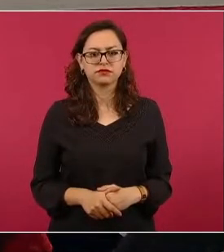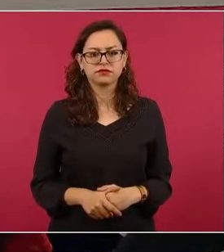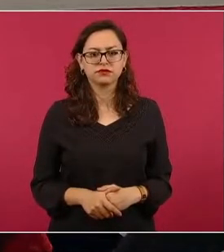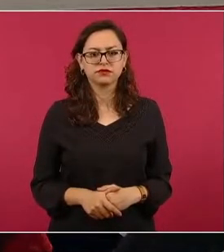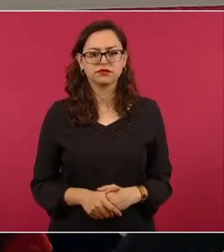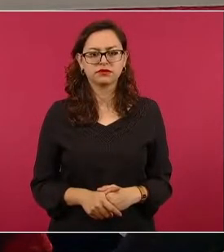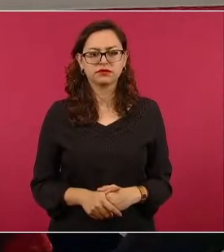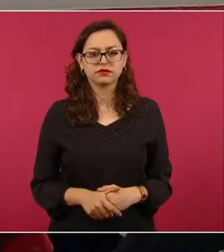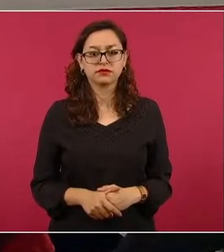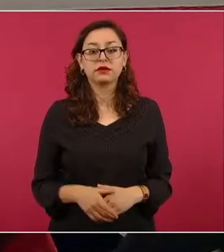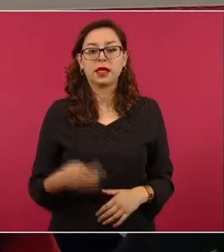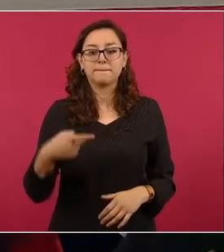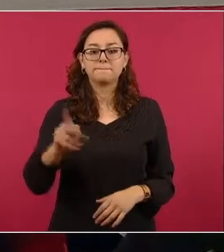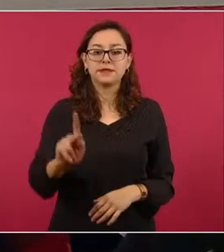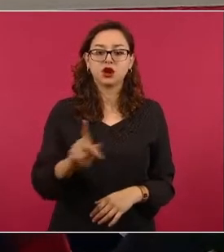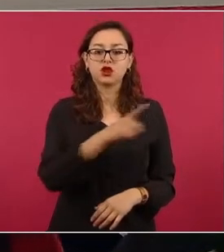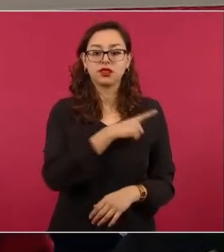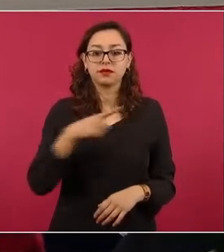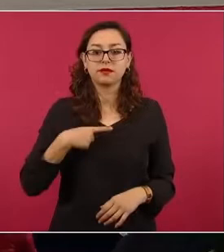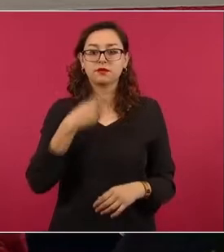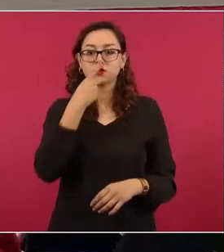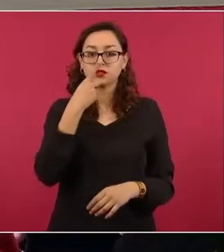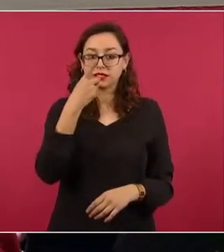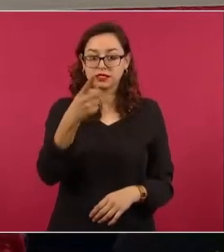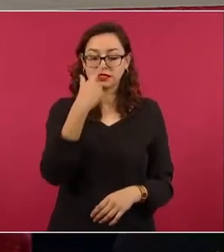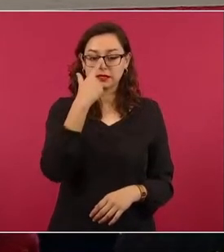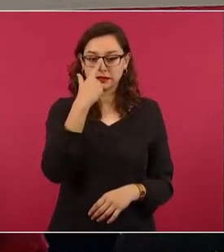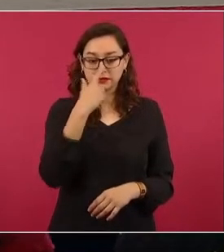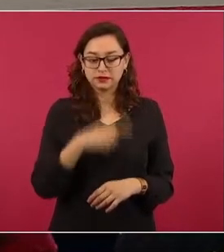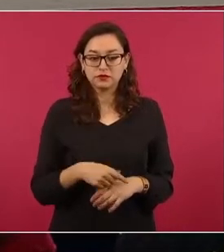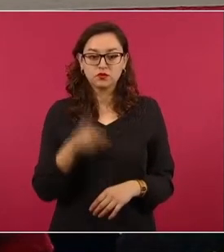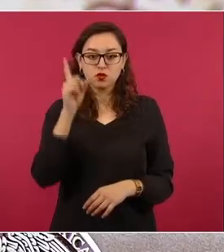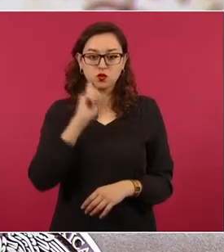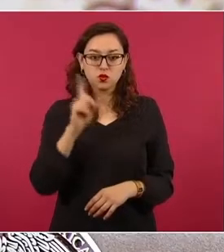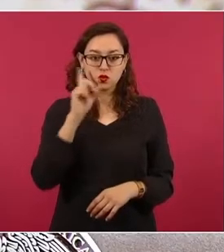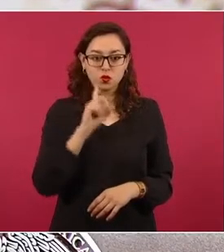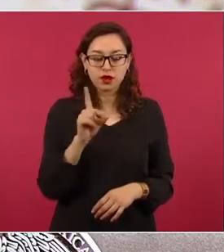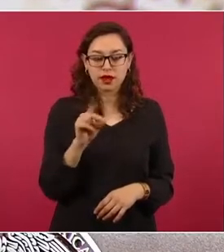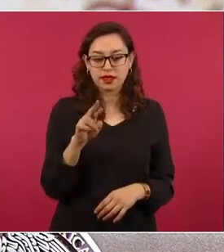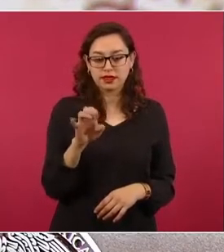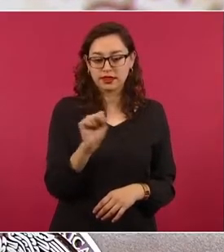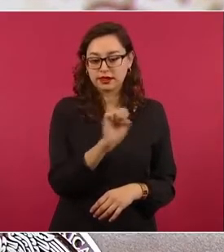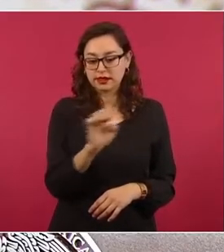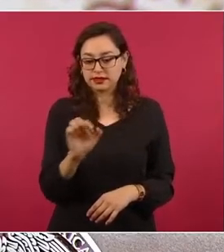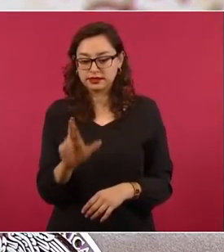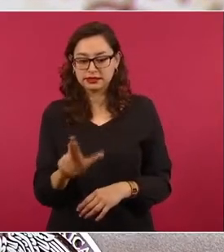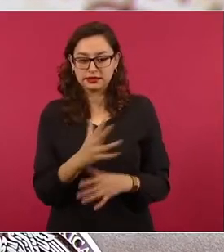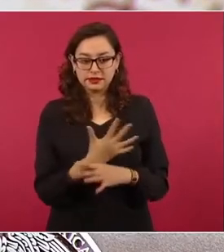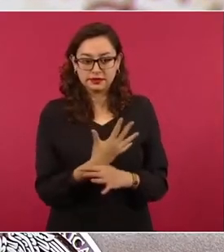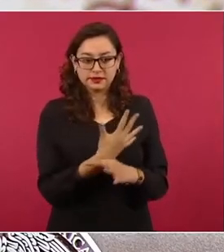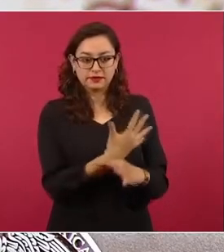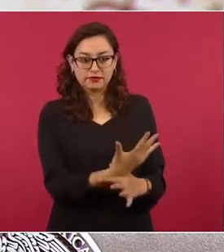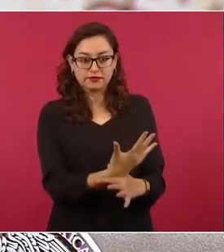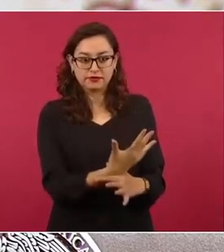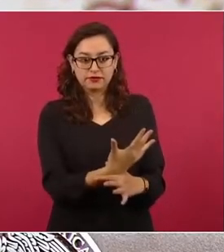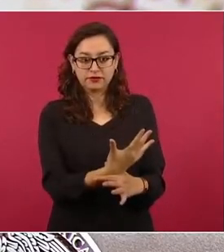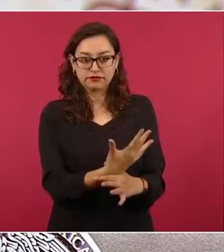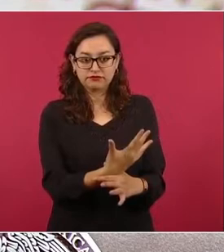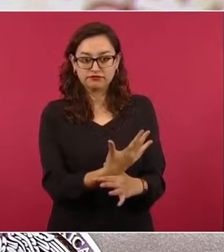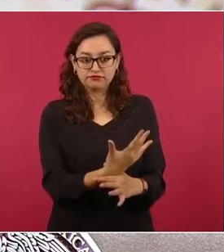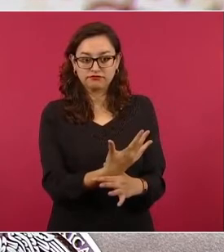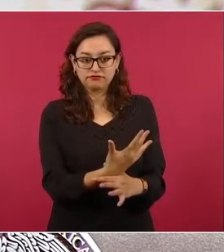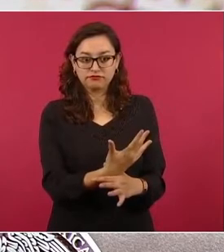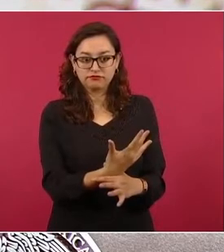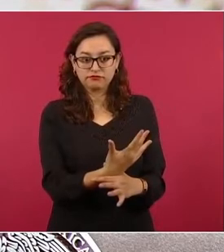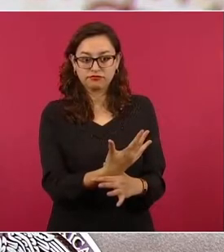antes de eso queremos aclarar que la señora Dreser con este señalamiento también